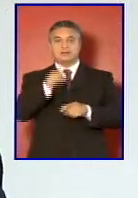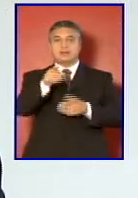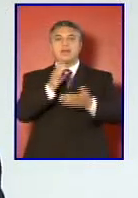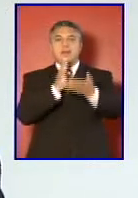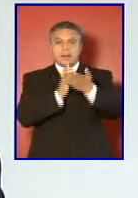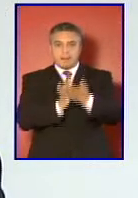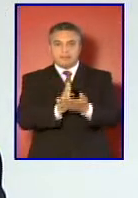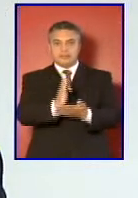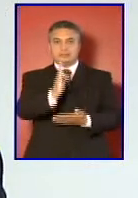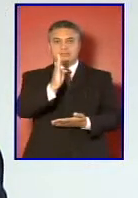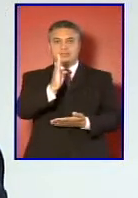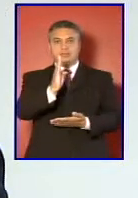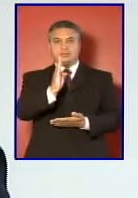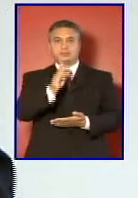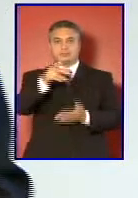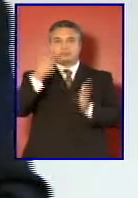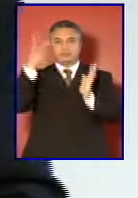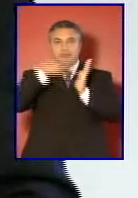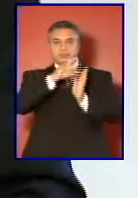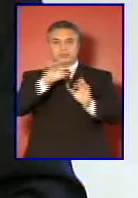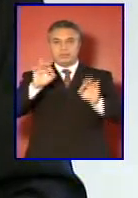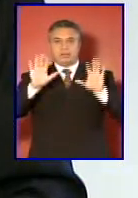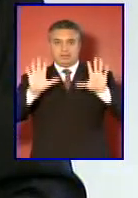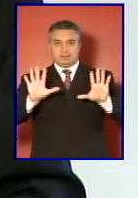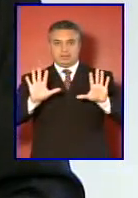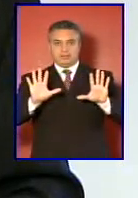principios del 2010,